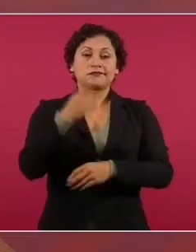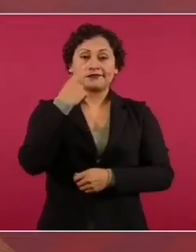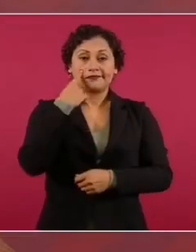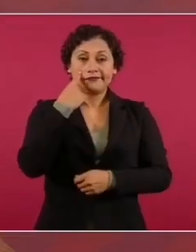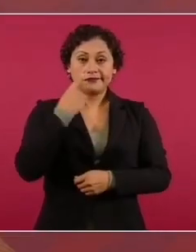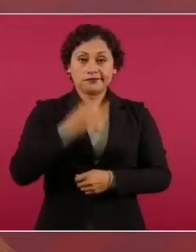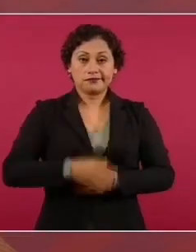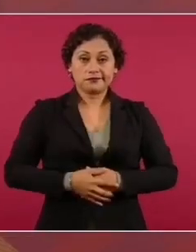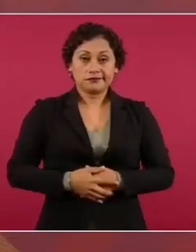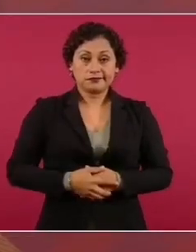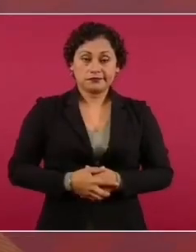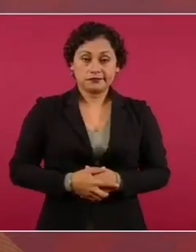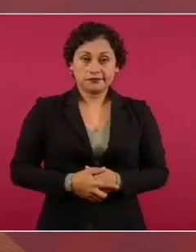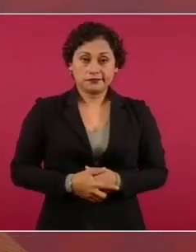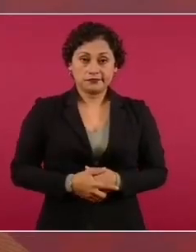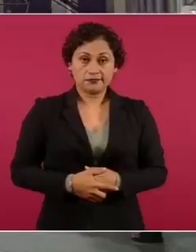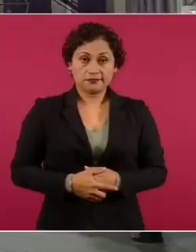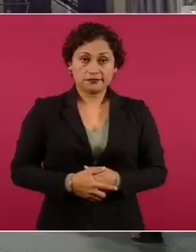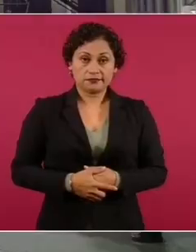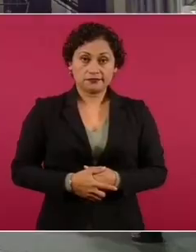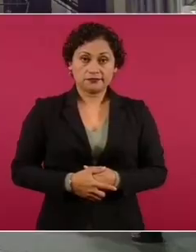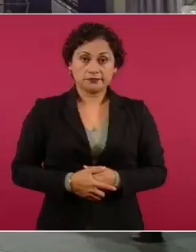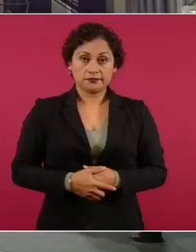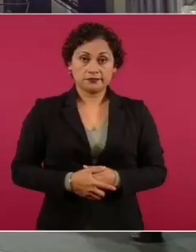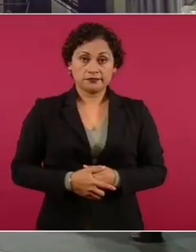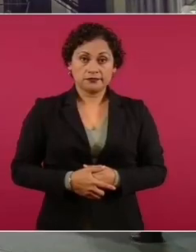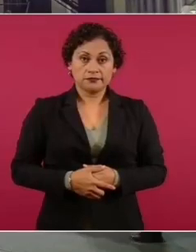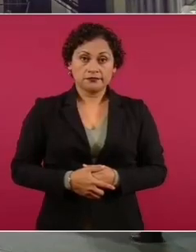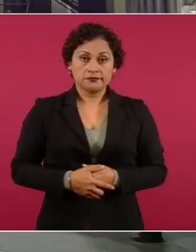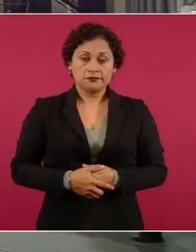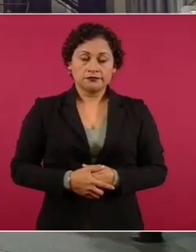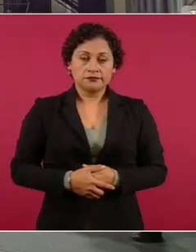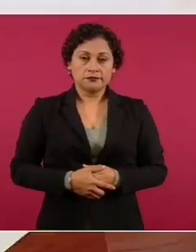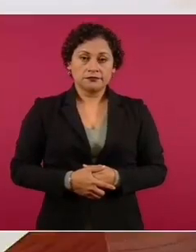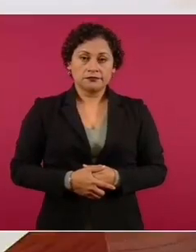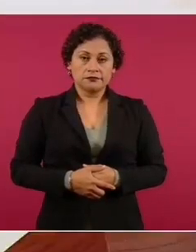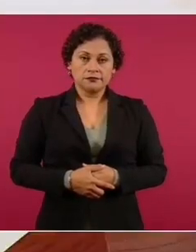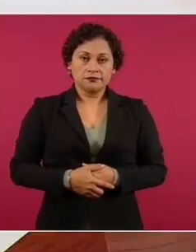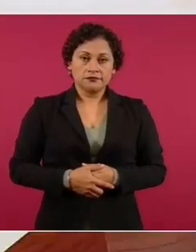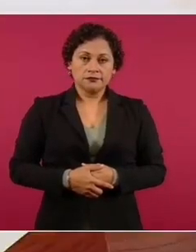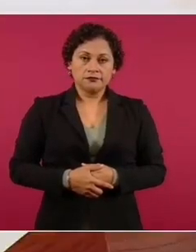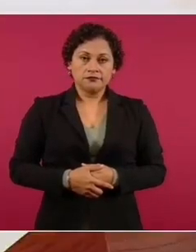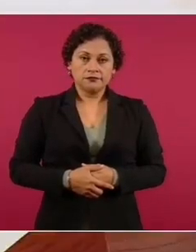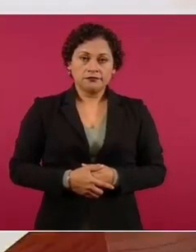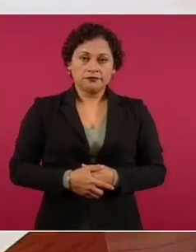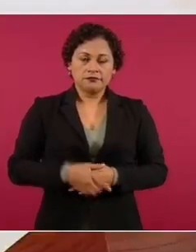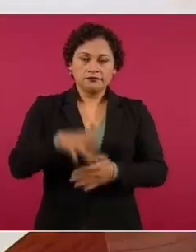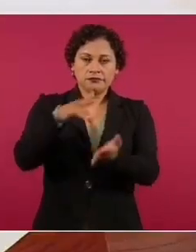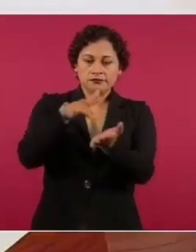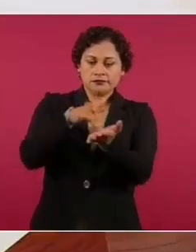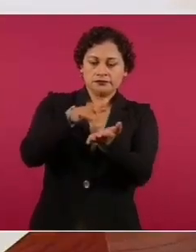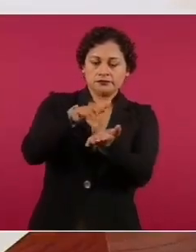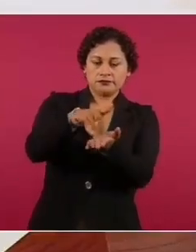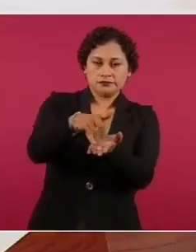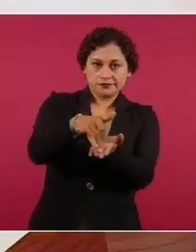el apoyo, pagan menos